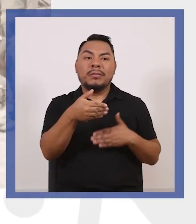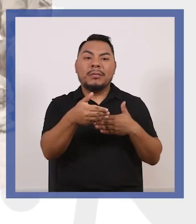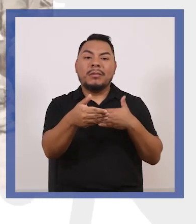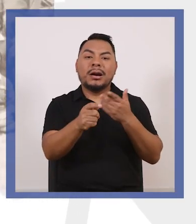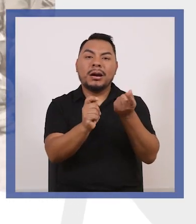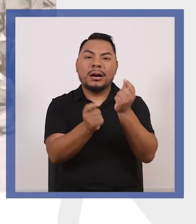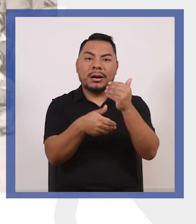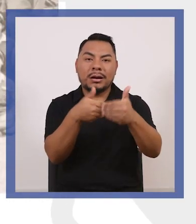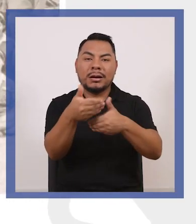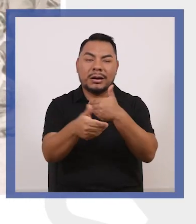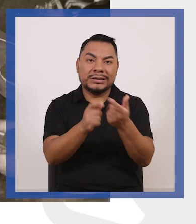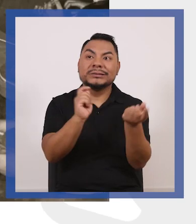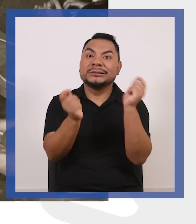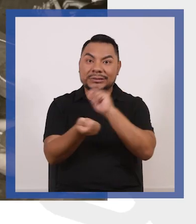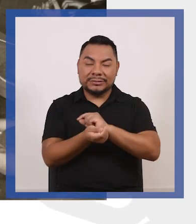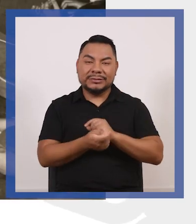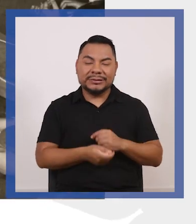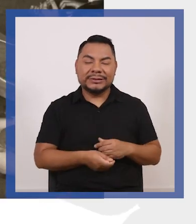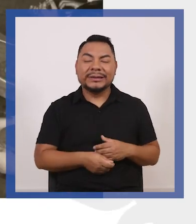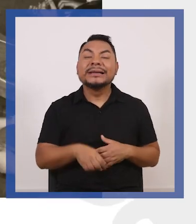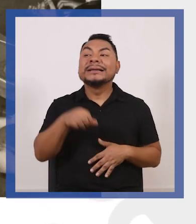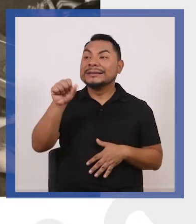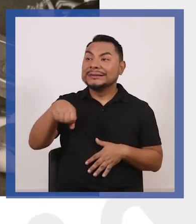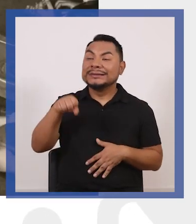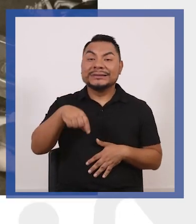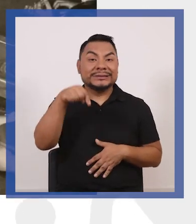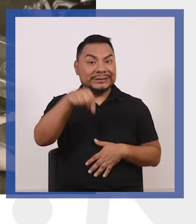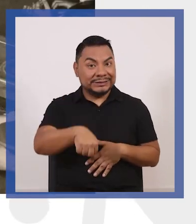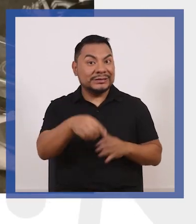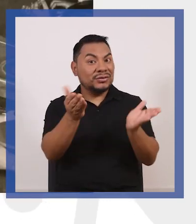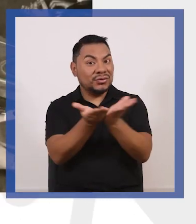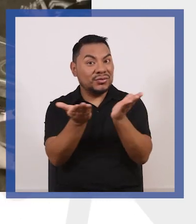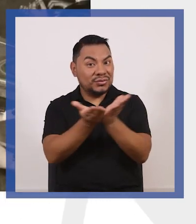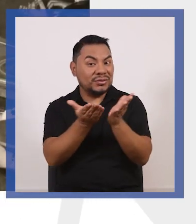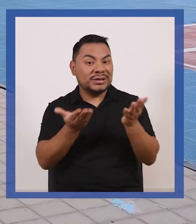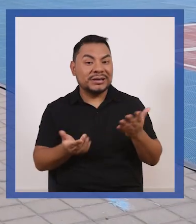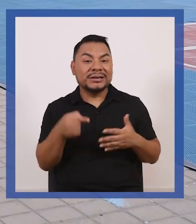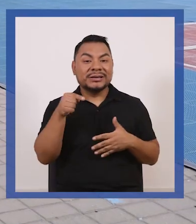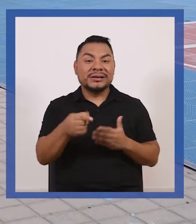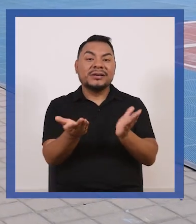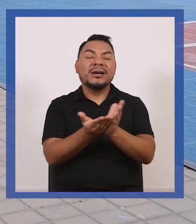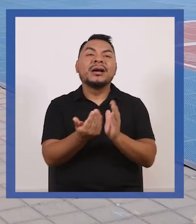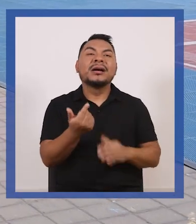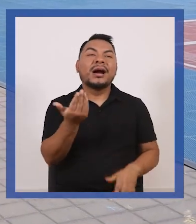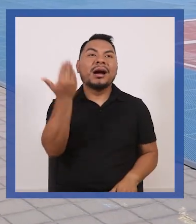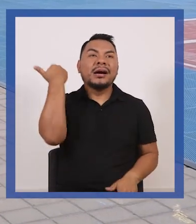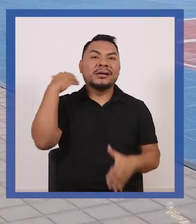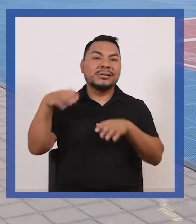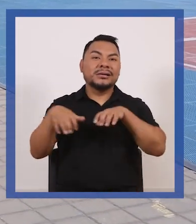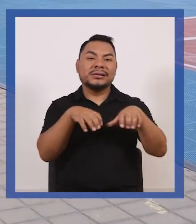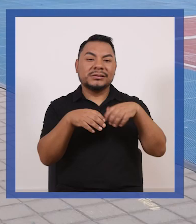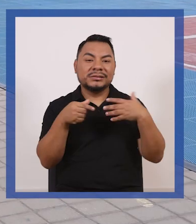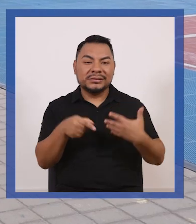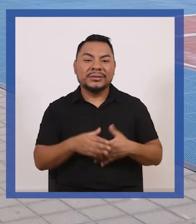transformado sí este colegio en realidad fue hecho para la